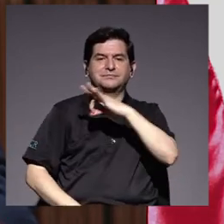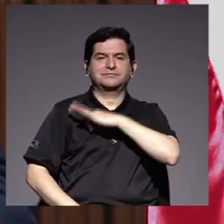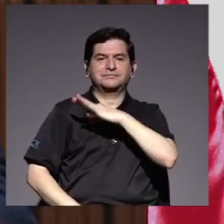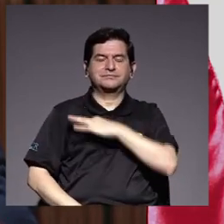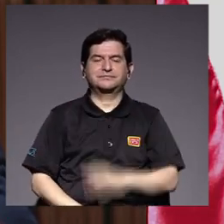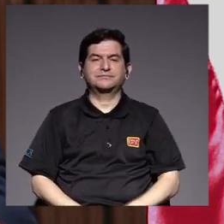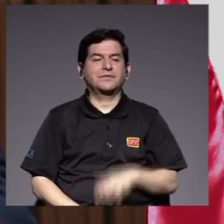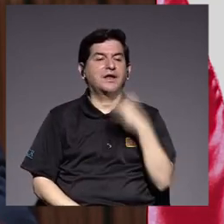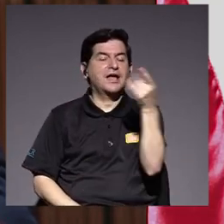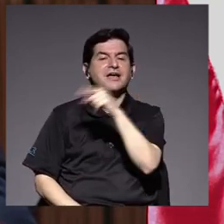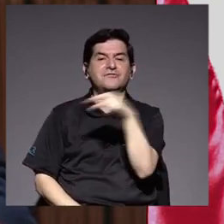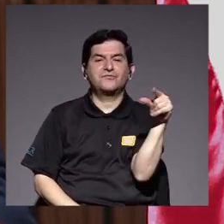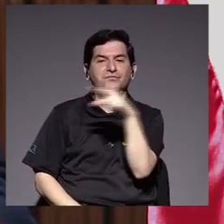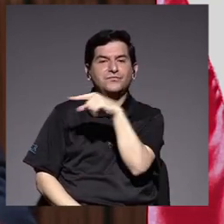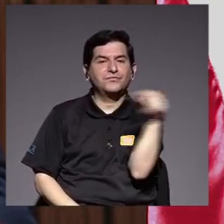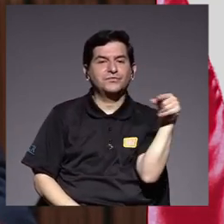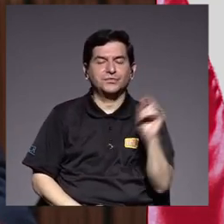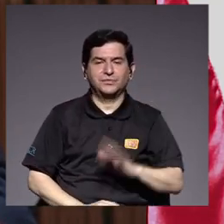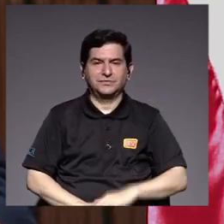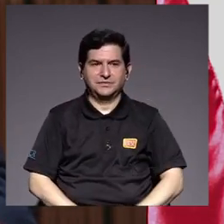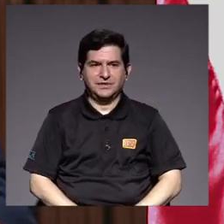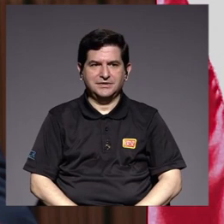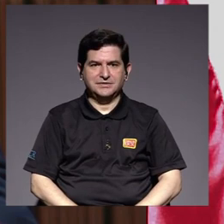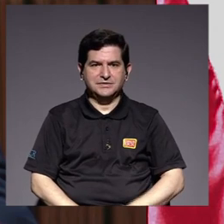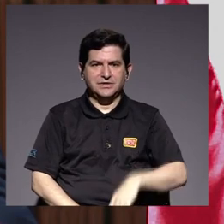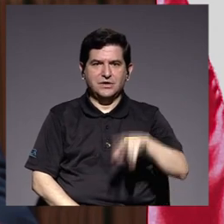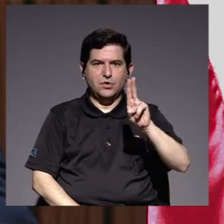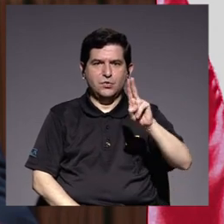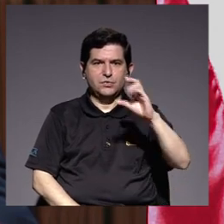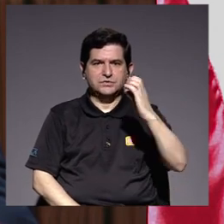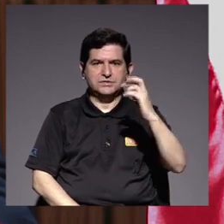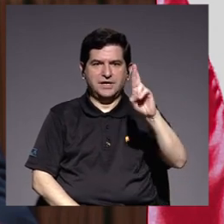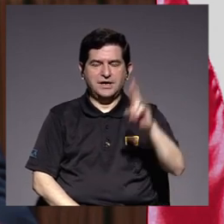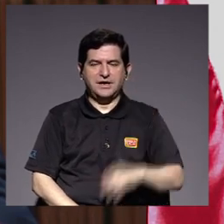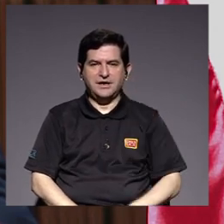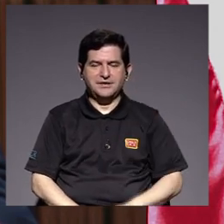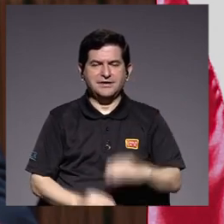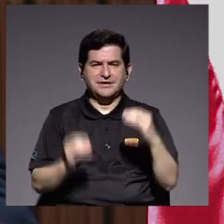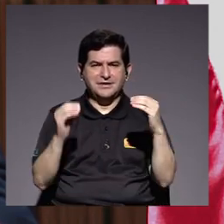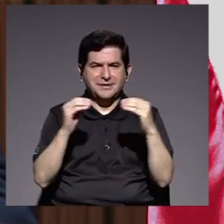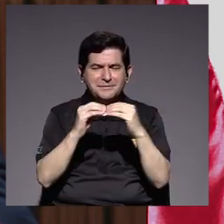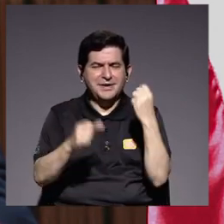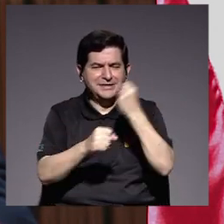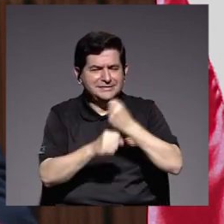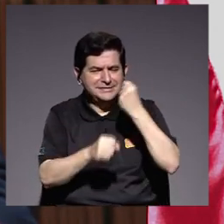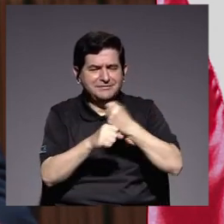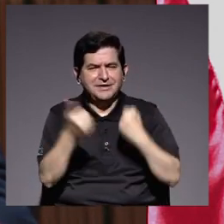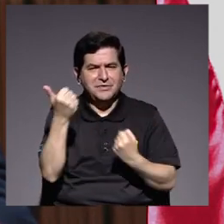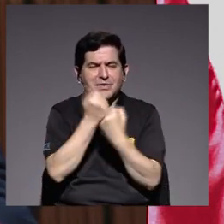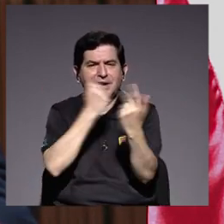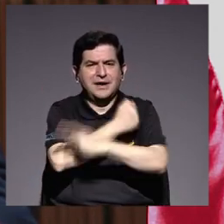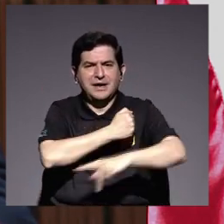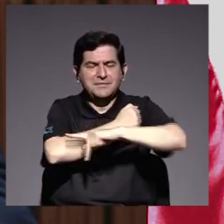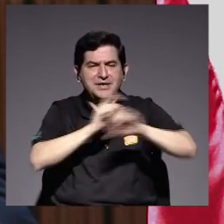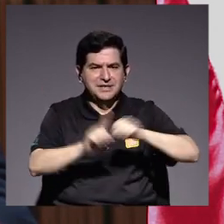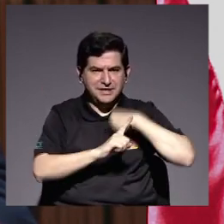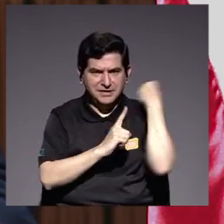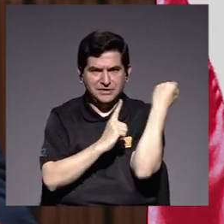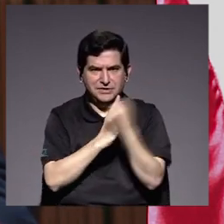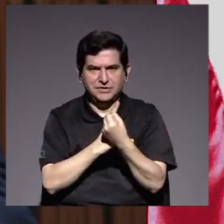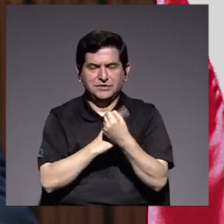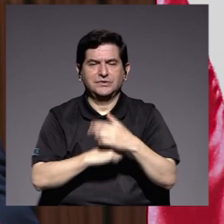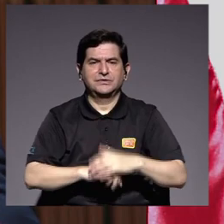en las próximas semanas la us la us el redeverado obligar los esfuerzos para apoyar al país en esta situación